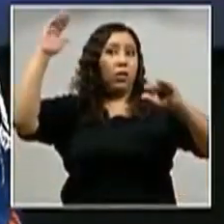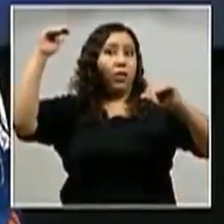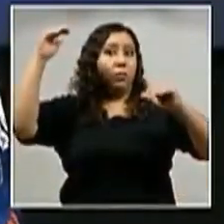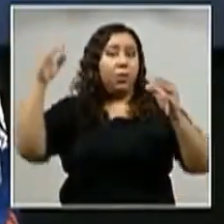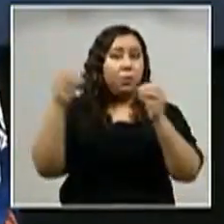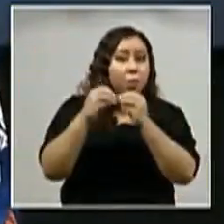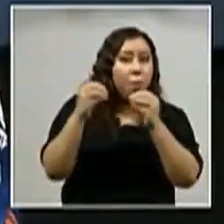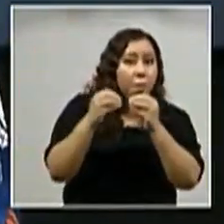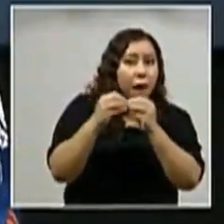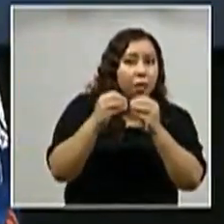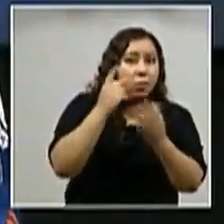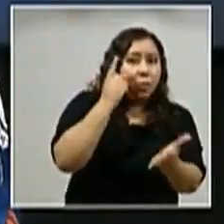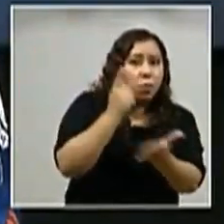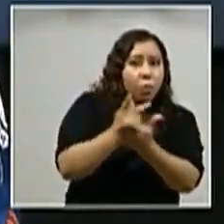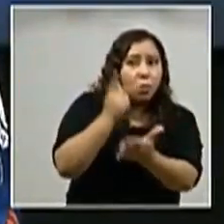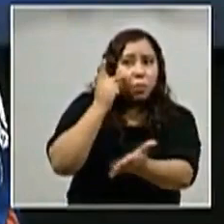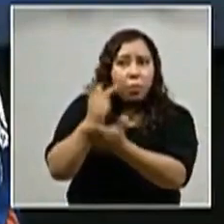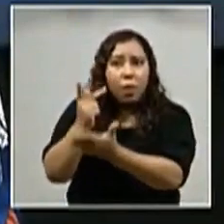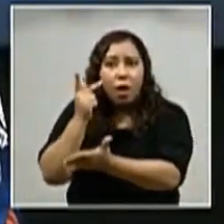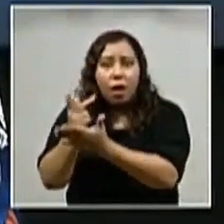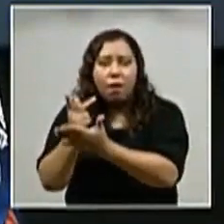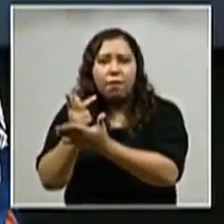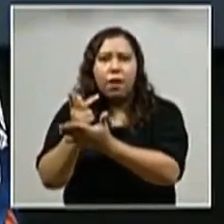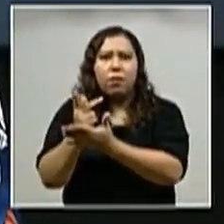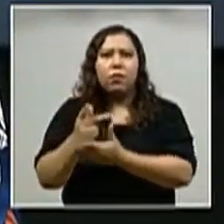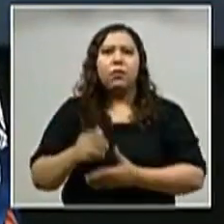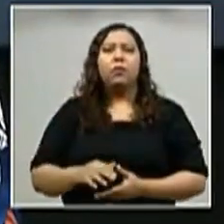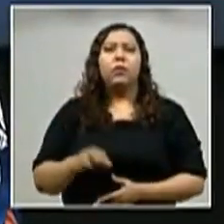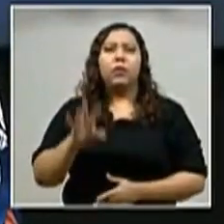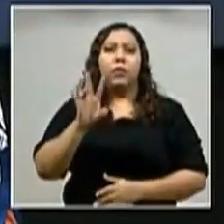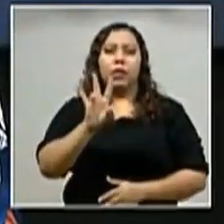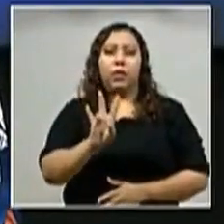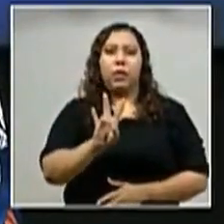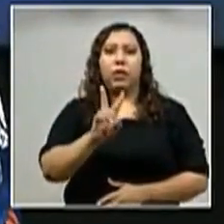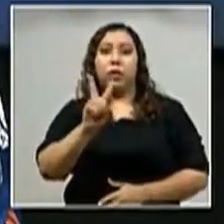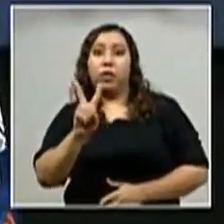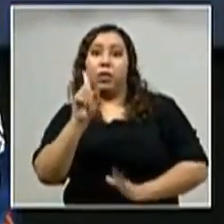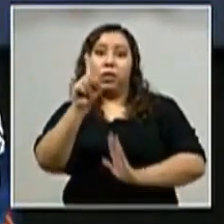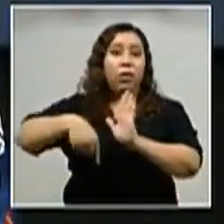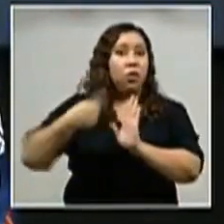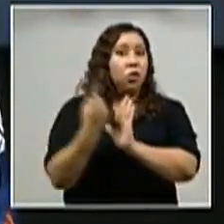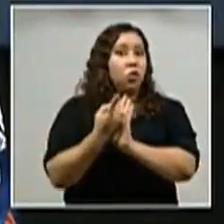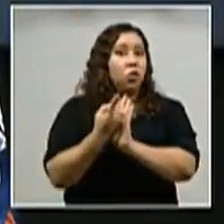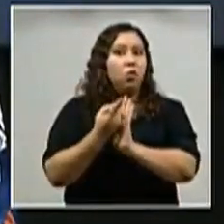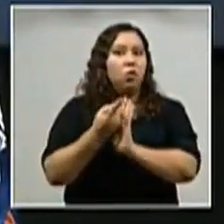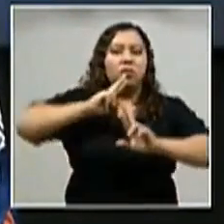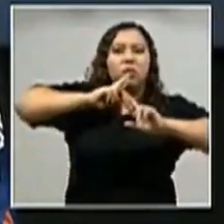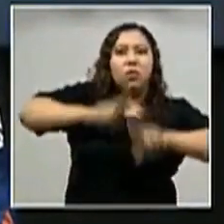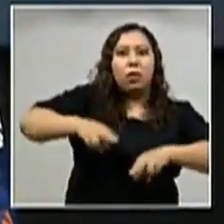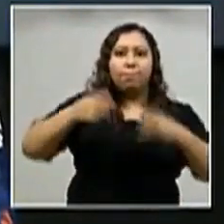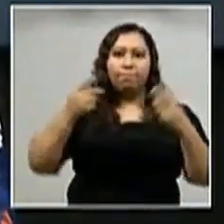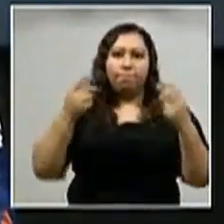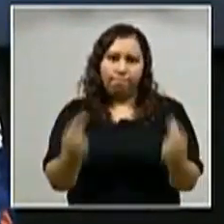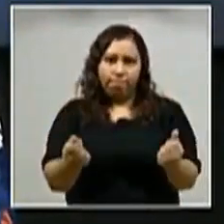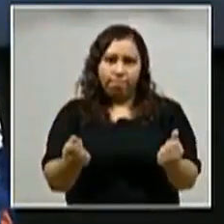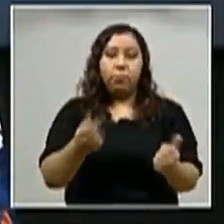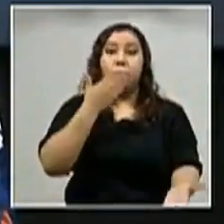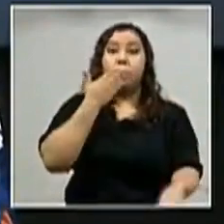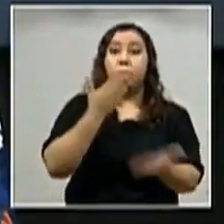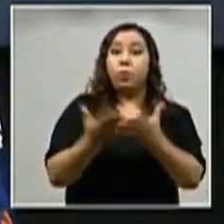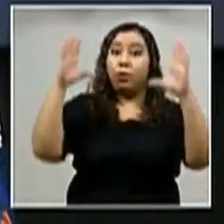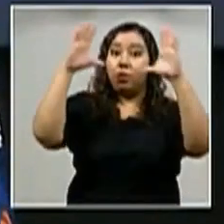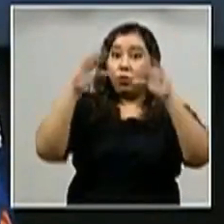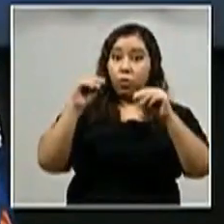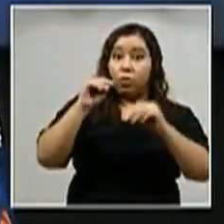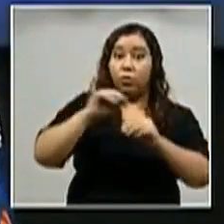poder tener en 72 horas los resultados. Buenas noches a todos,